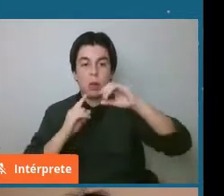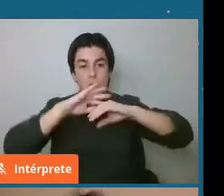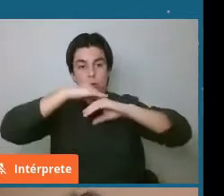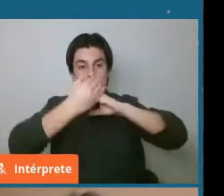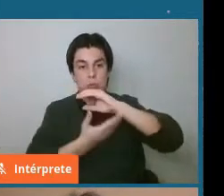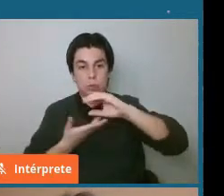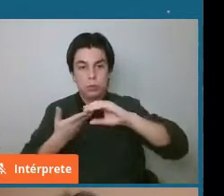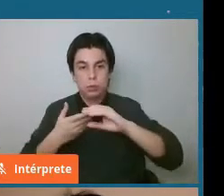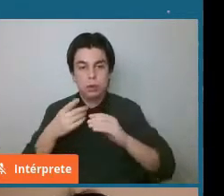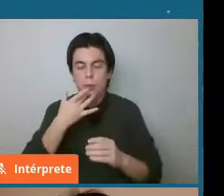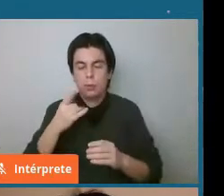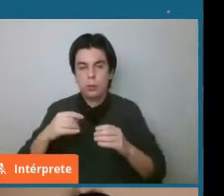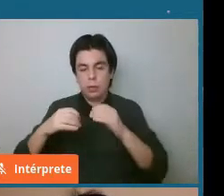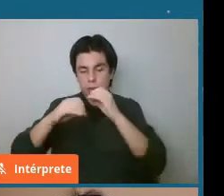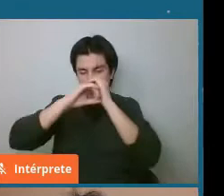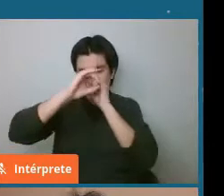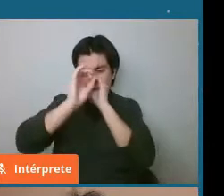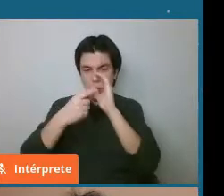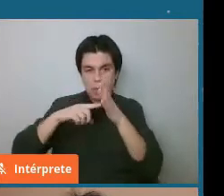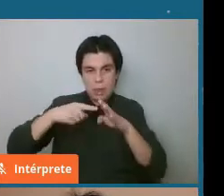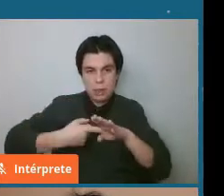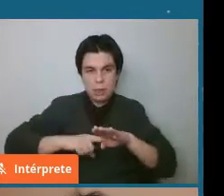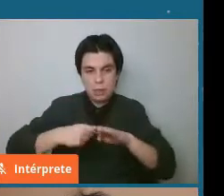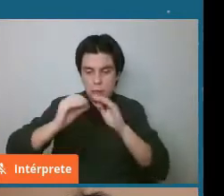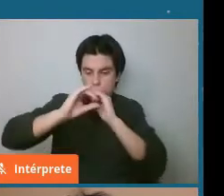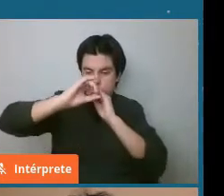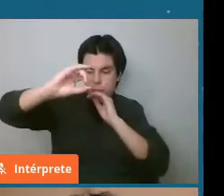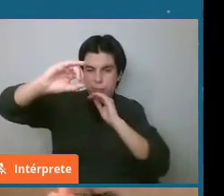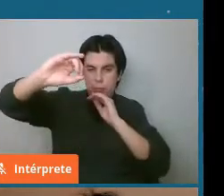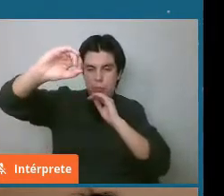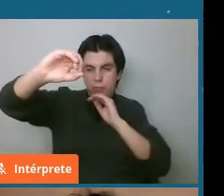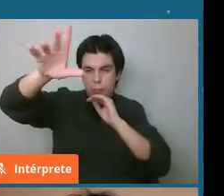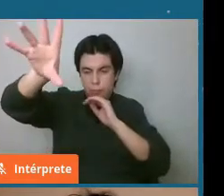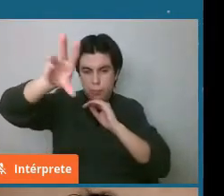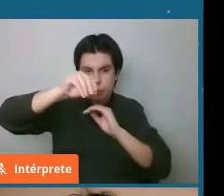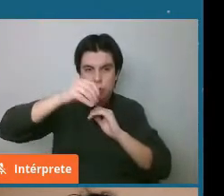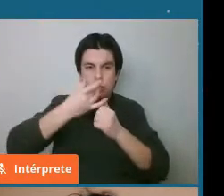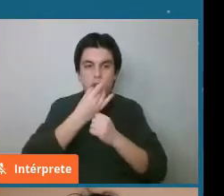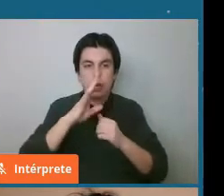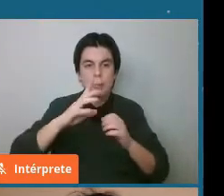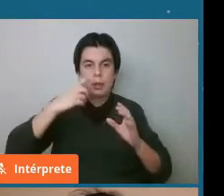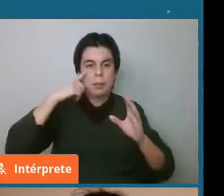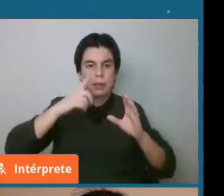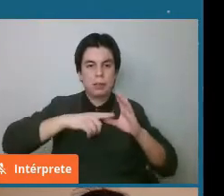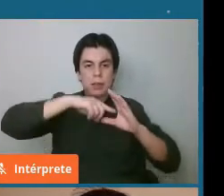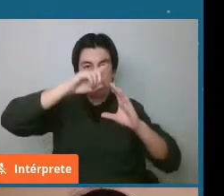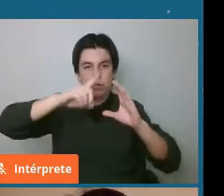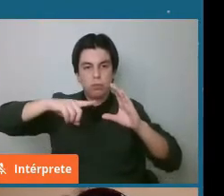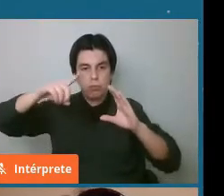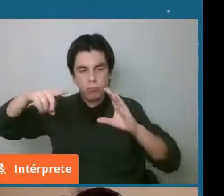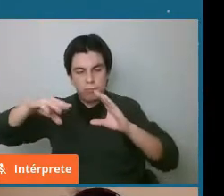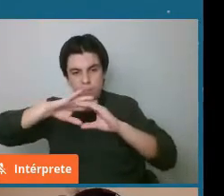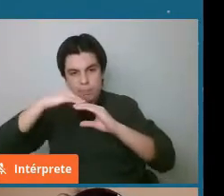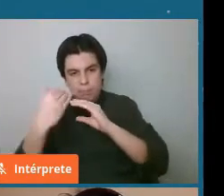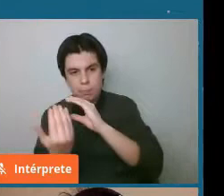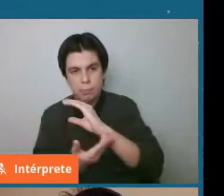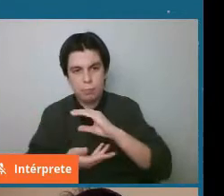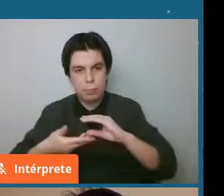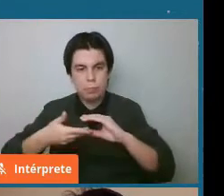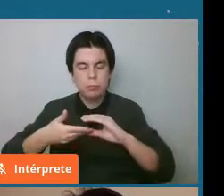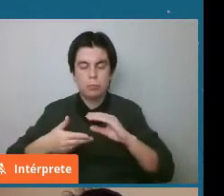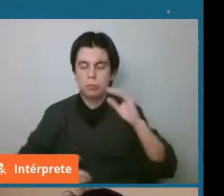técnica espectroscópica lo que hace es medir solamente en el nivel superficial de un cuerpo.